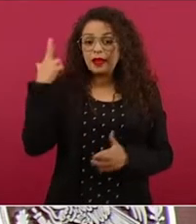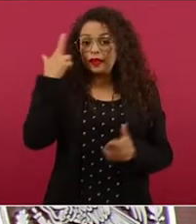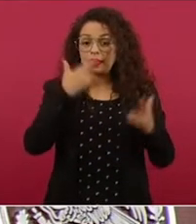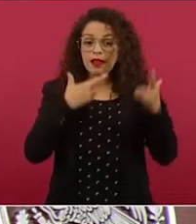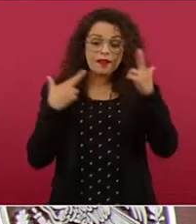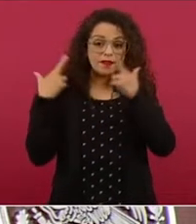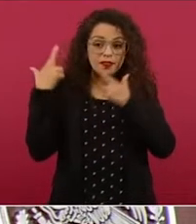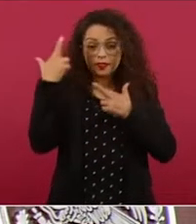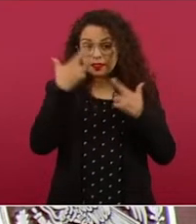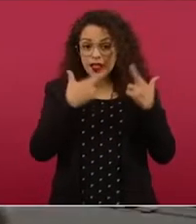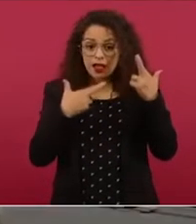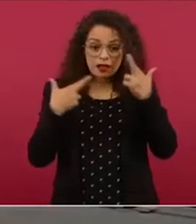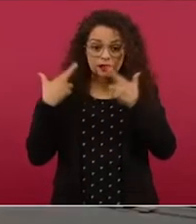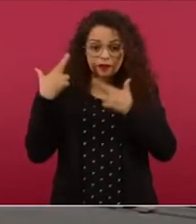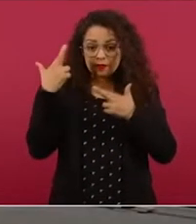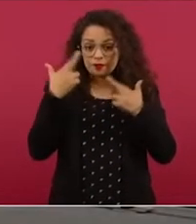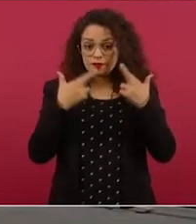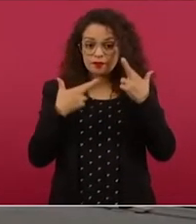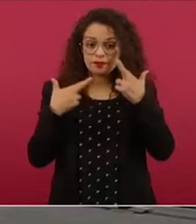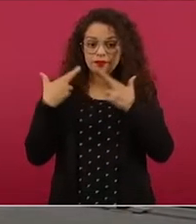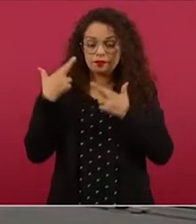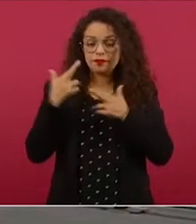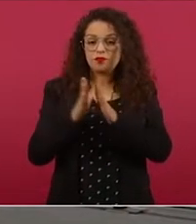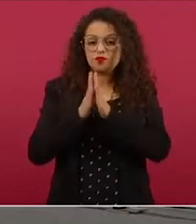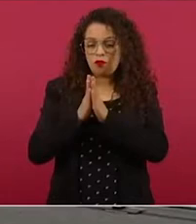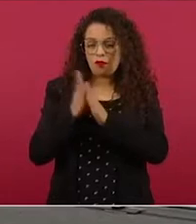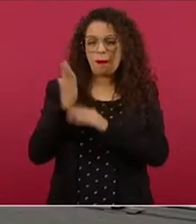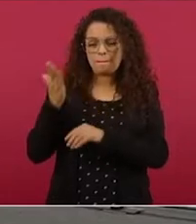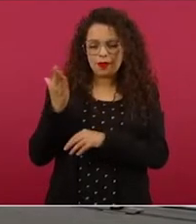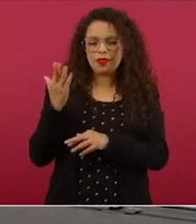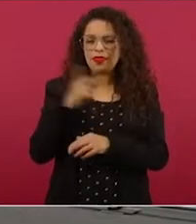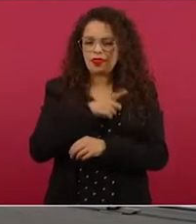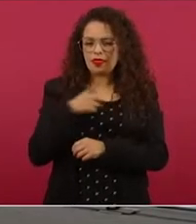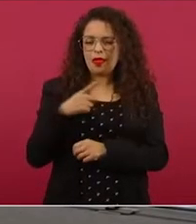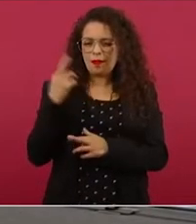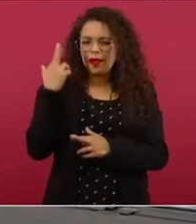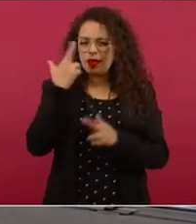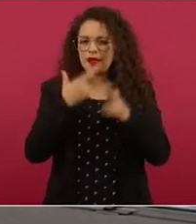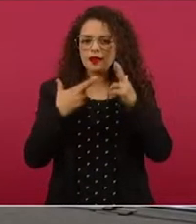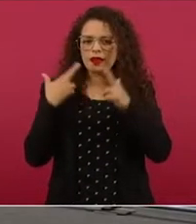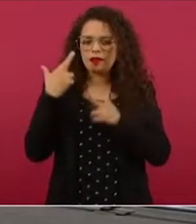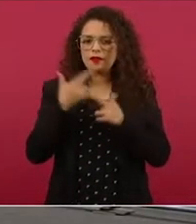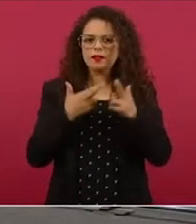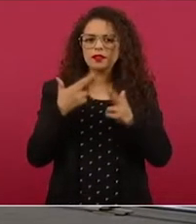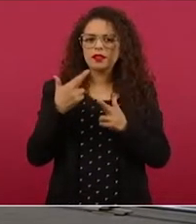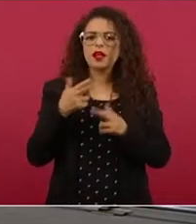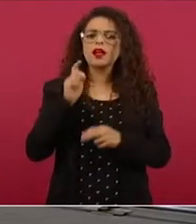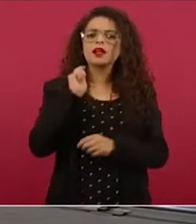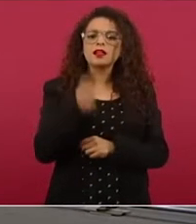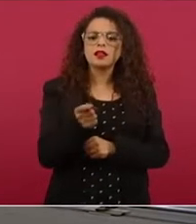las propiedades